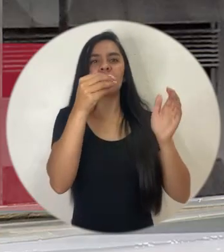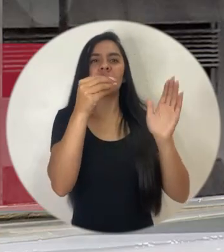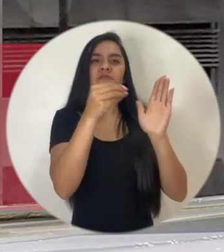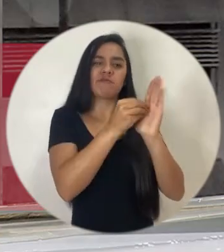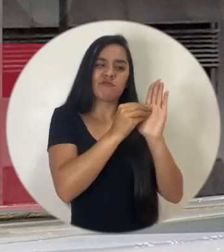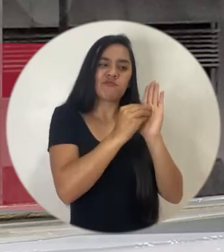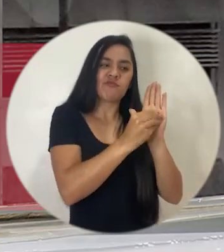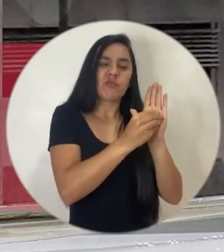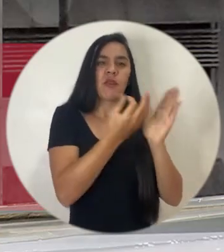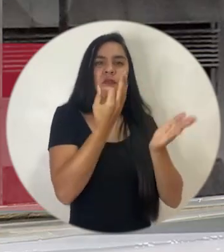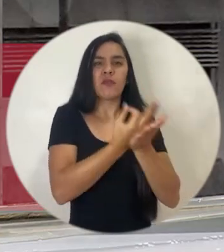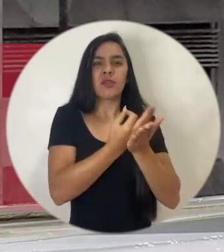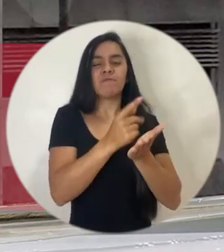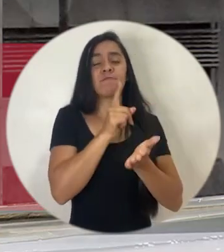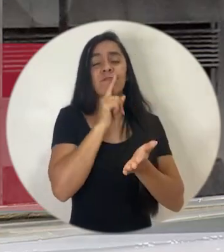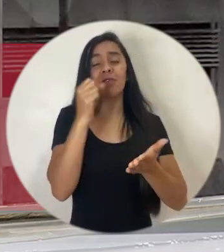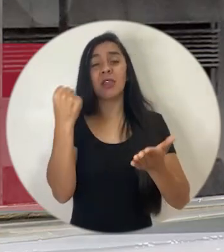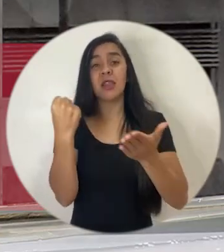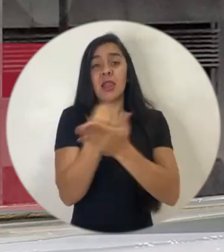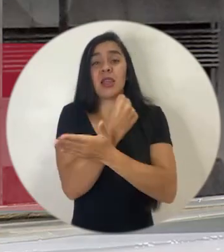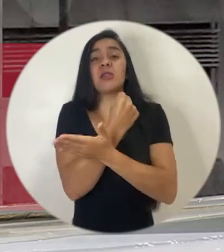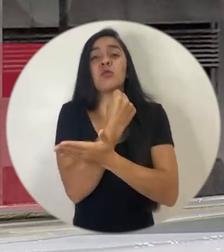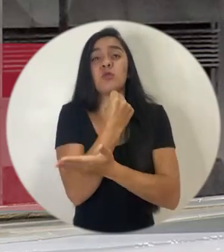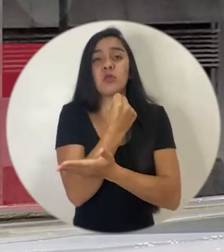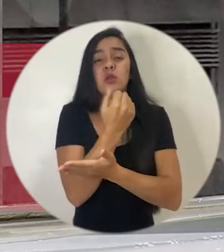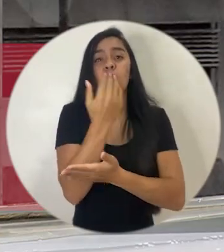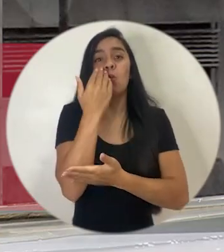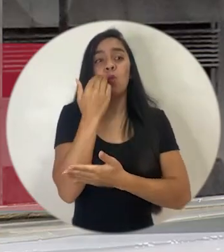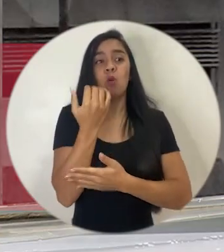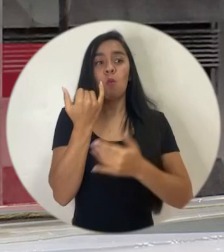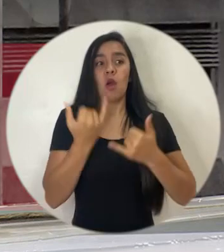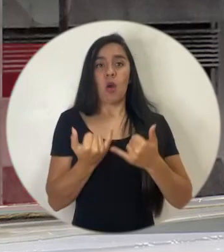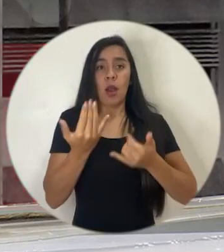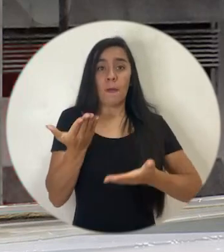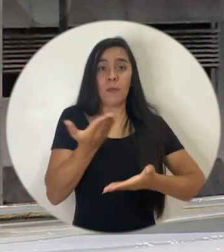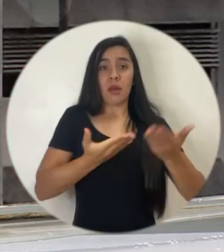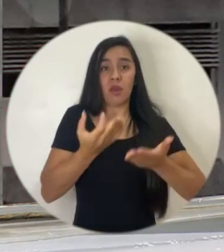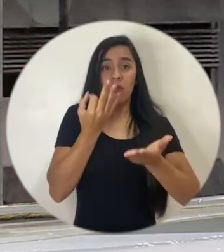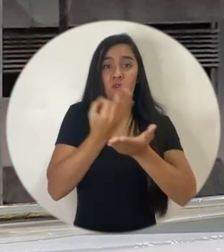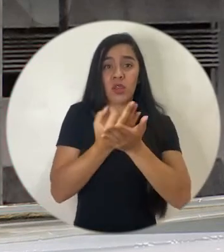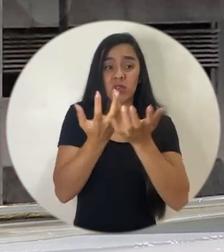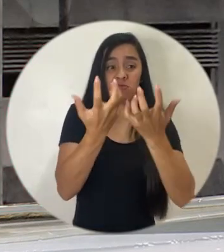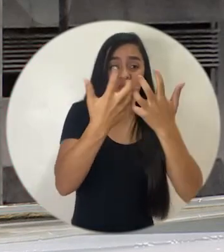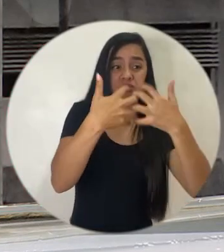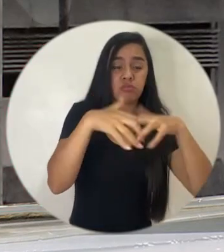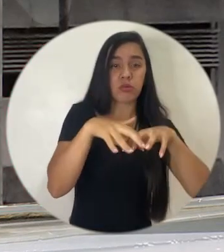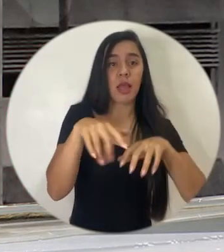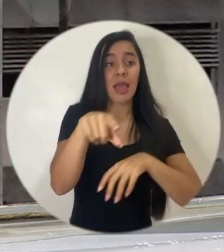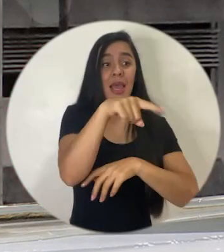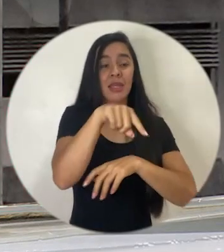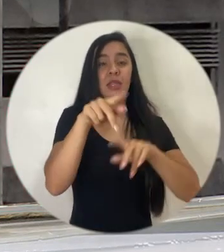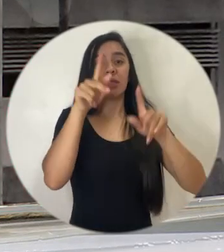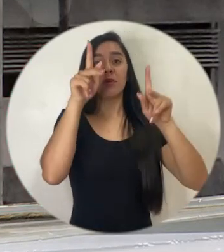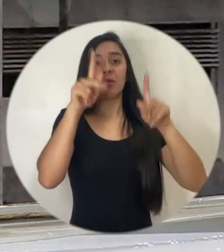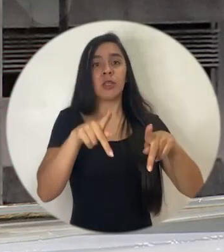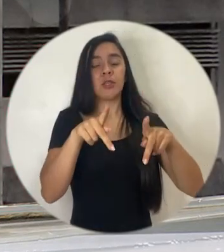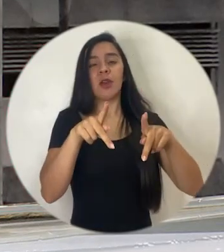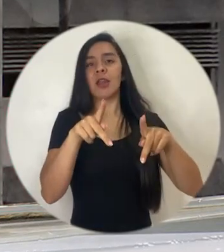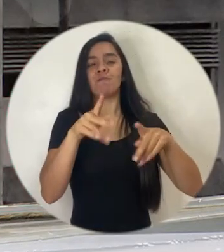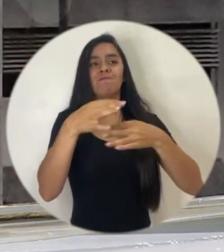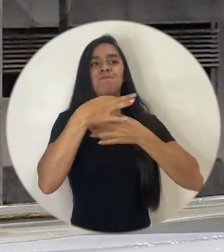tienen manchado su expediente, lastimosamente por la forma en como está organizado nuestro mercado financiero,